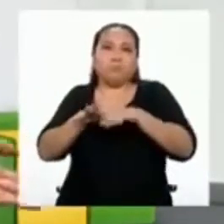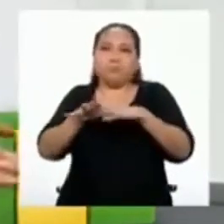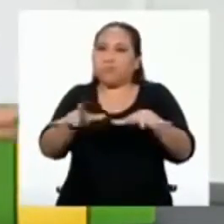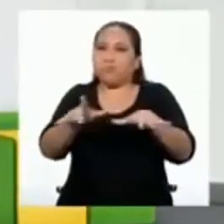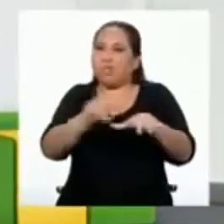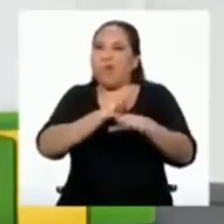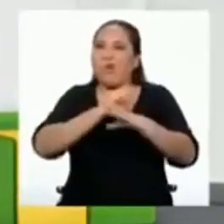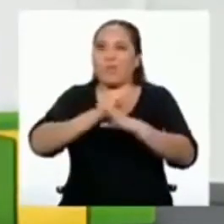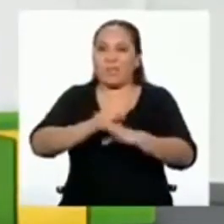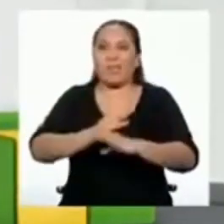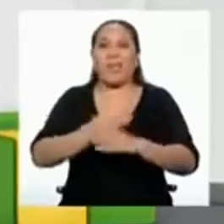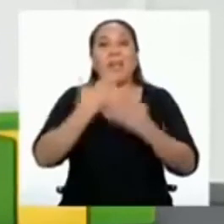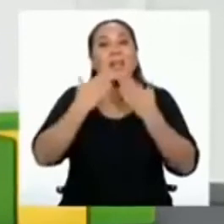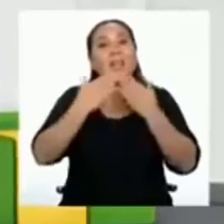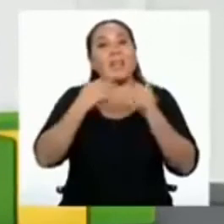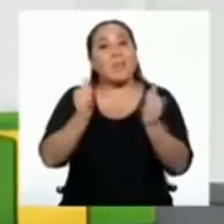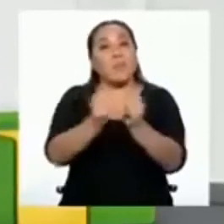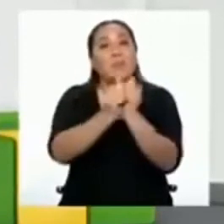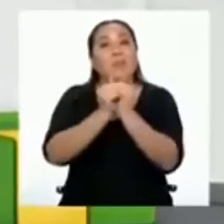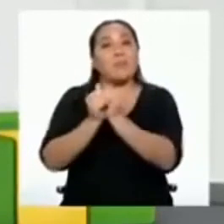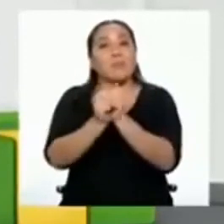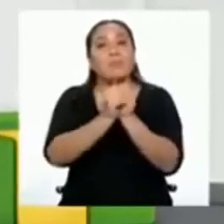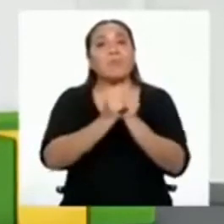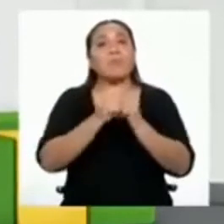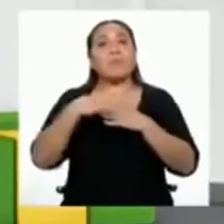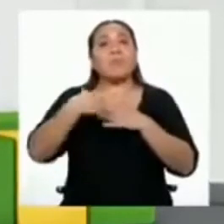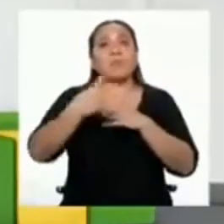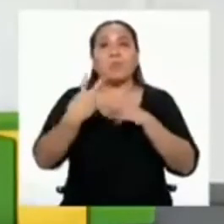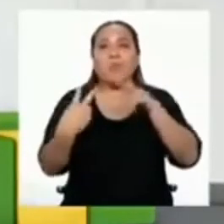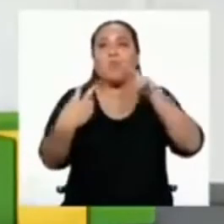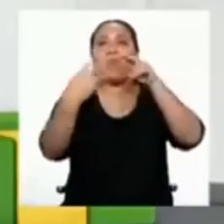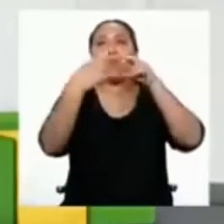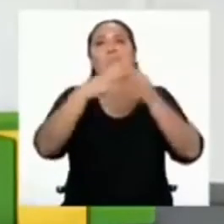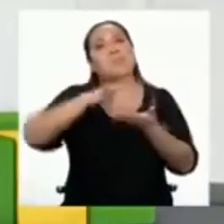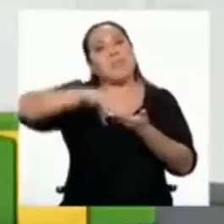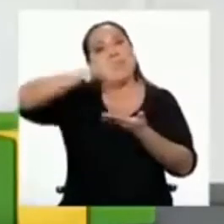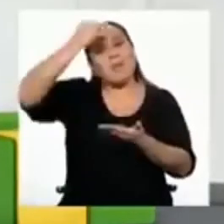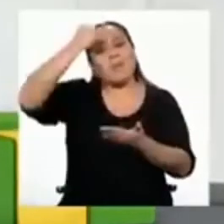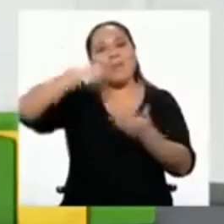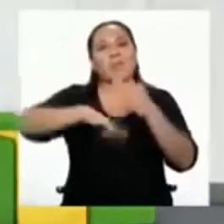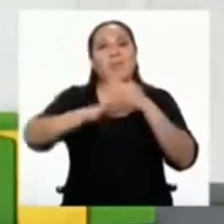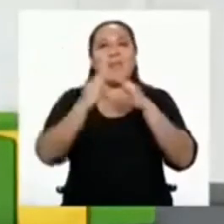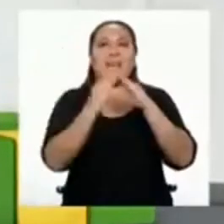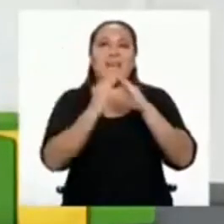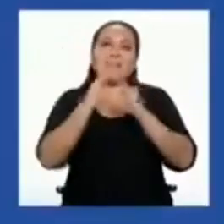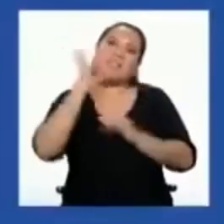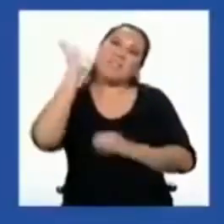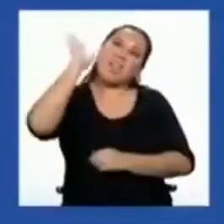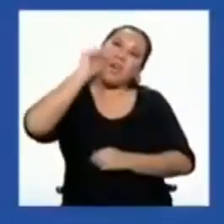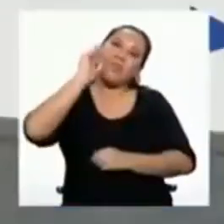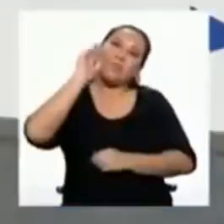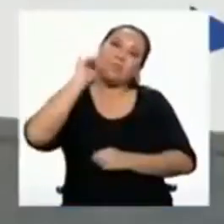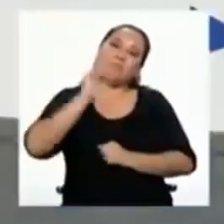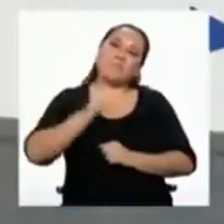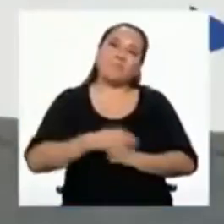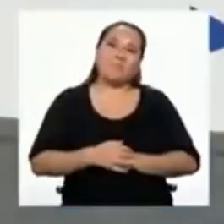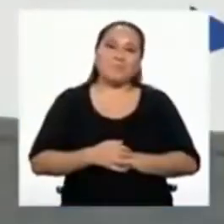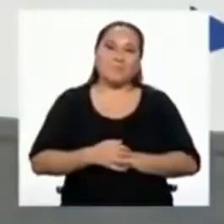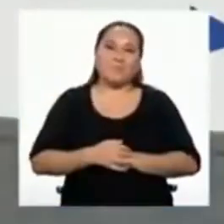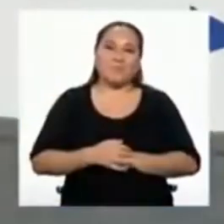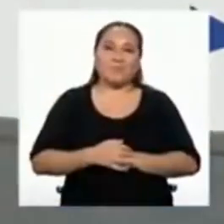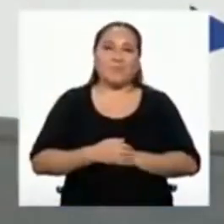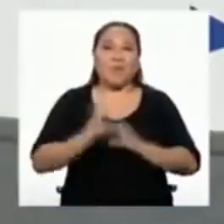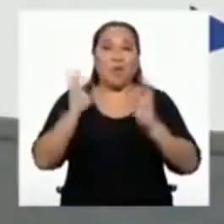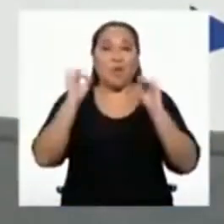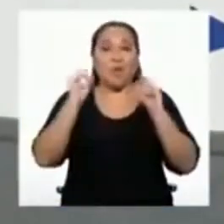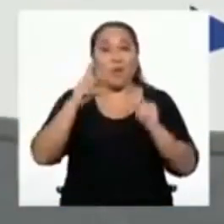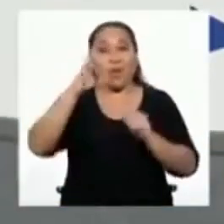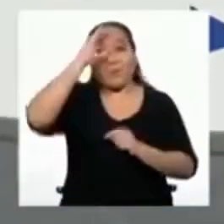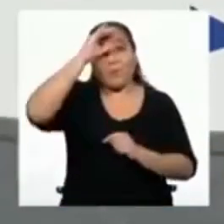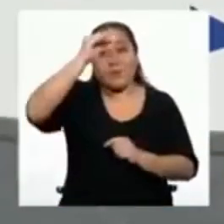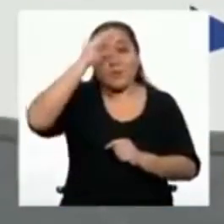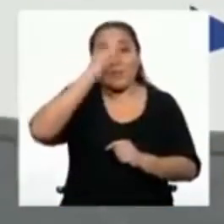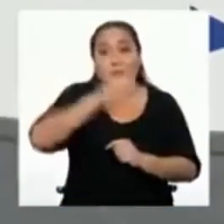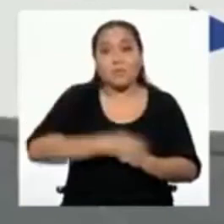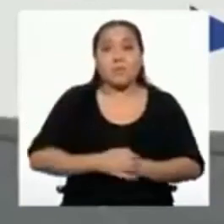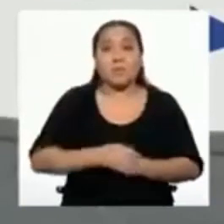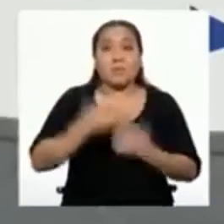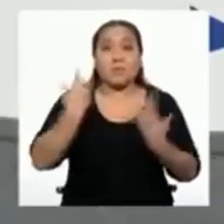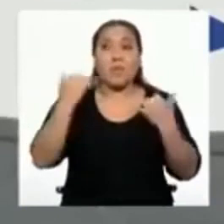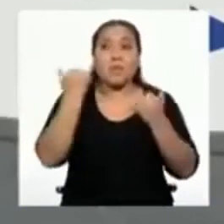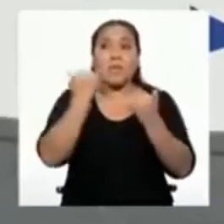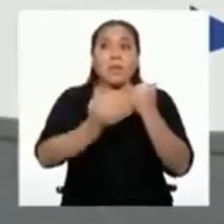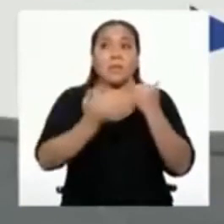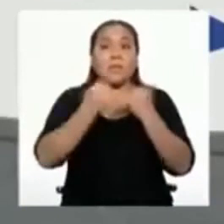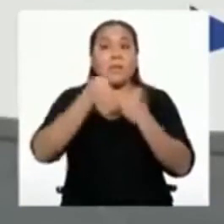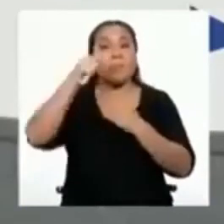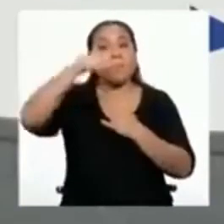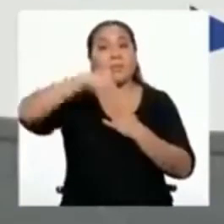Muchas gracias por acompañarnos y nos vemos en la siguiente edición de Aprendo en Casa. ¡Chao! Muy bien, chicas y chicos. Hemos